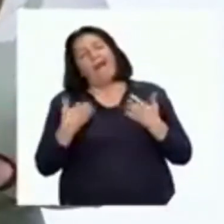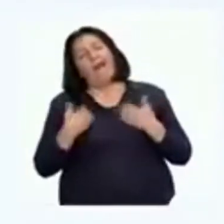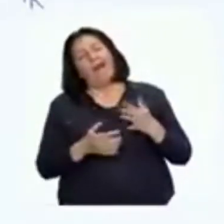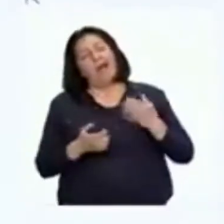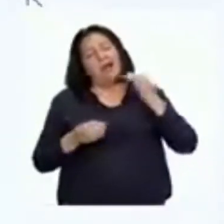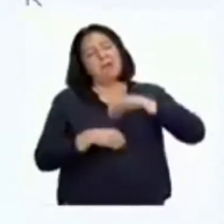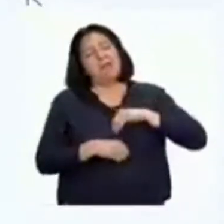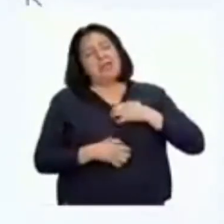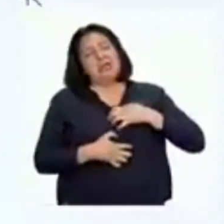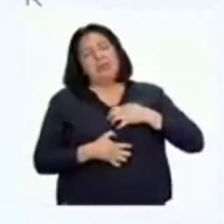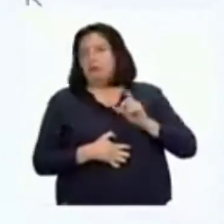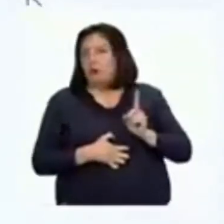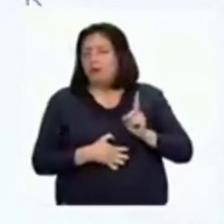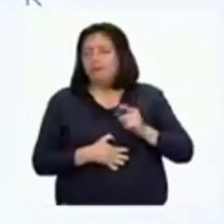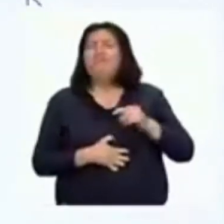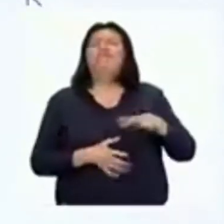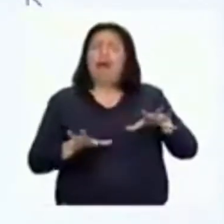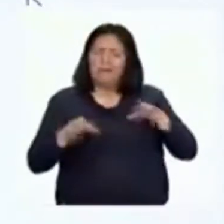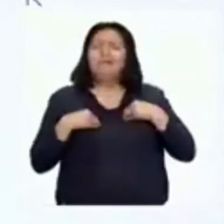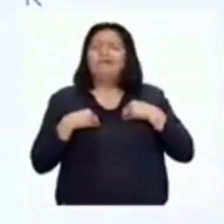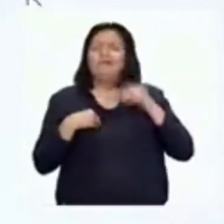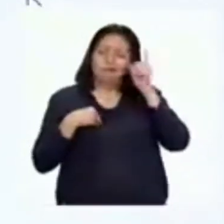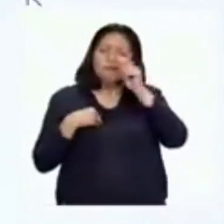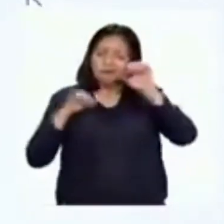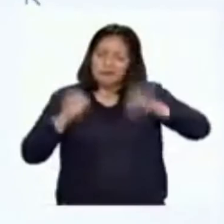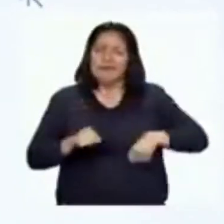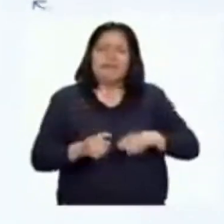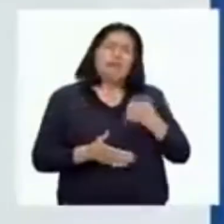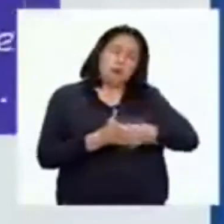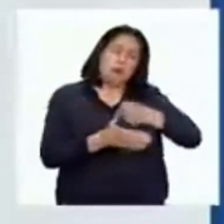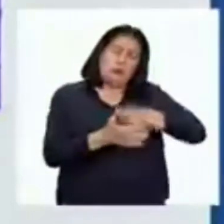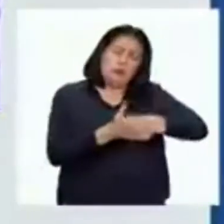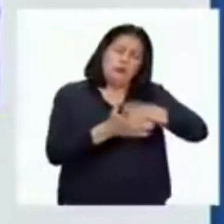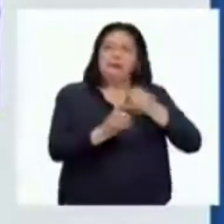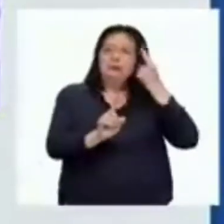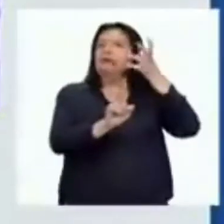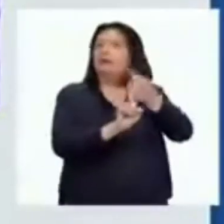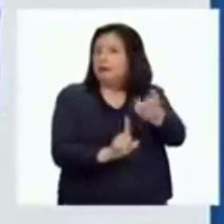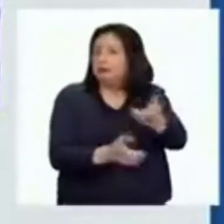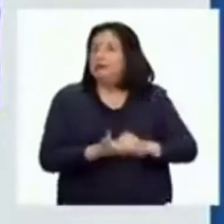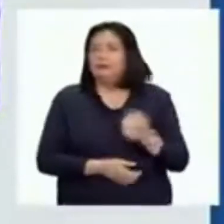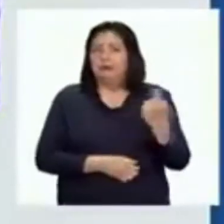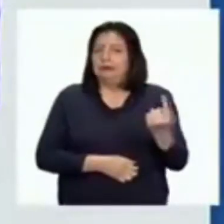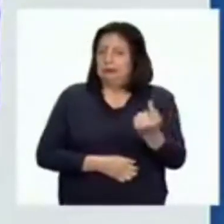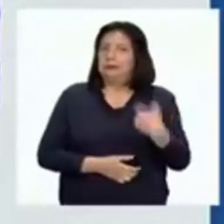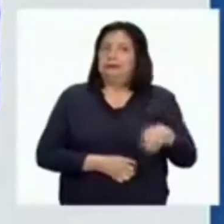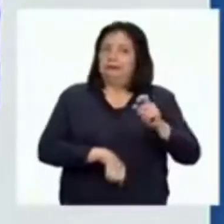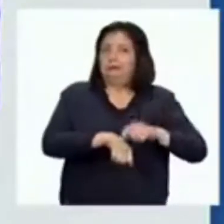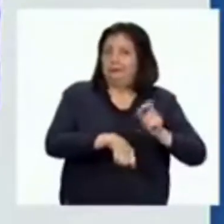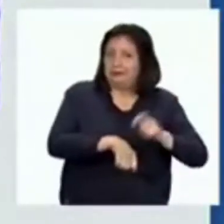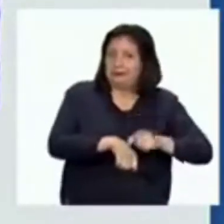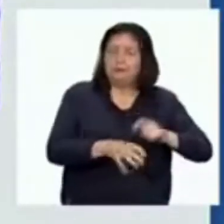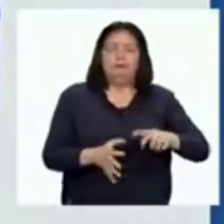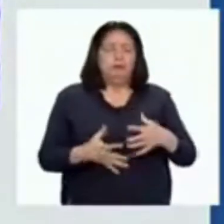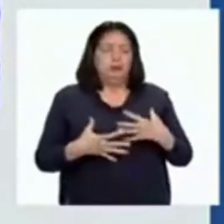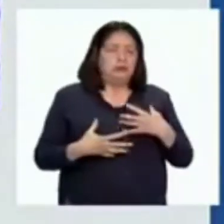emociones. Ambos aceptaron su dificultad y siguieron con sus objetivos. Si bien cada uno tuvo un tiempo diferente en